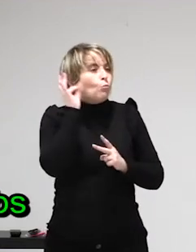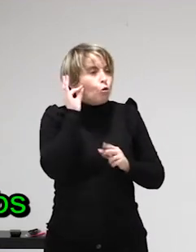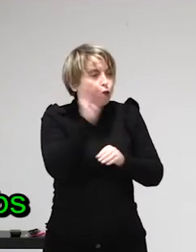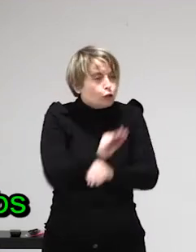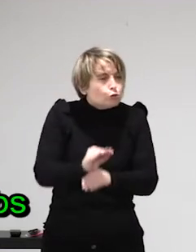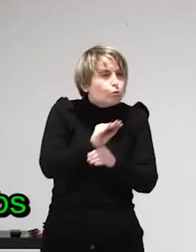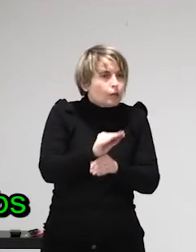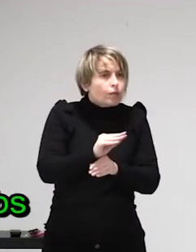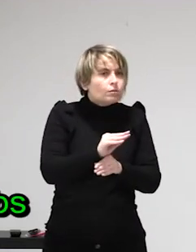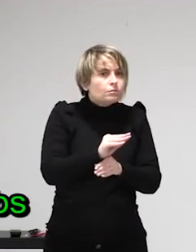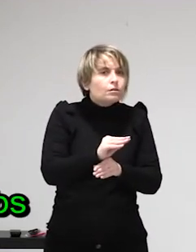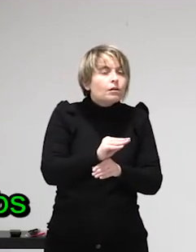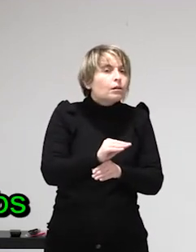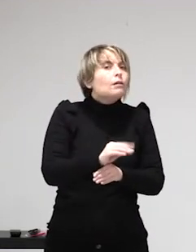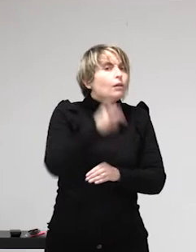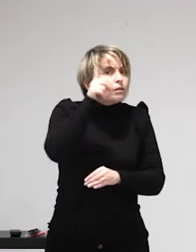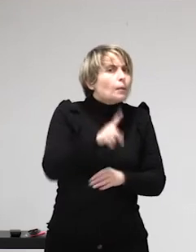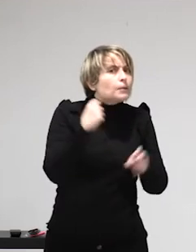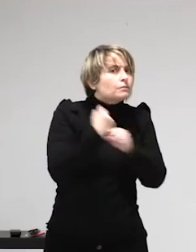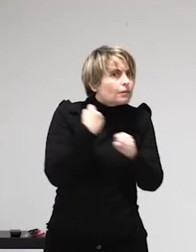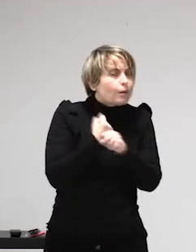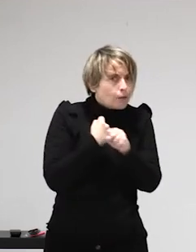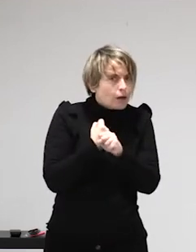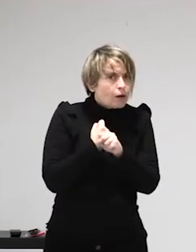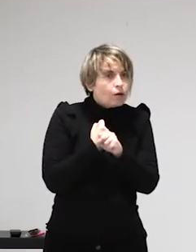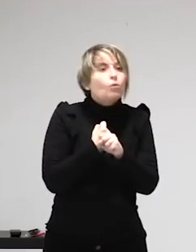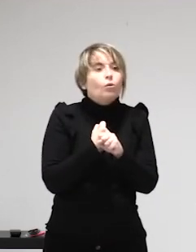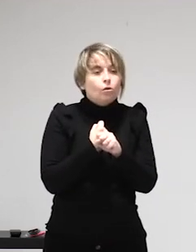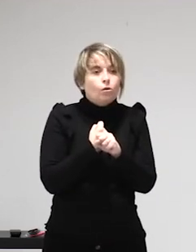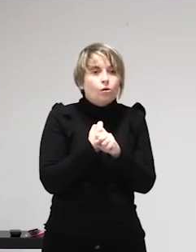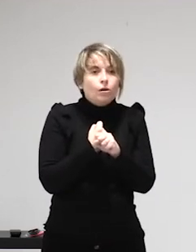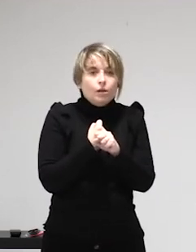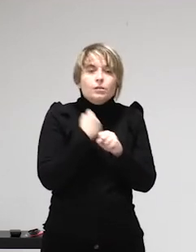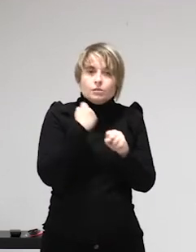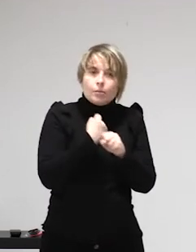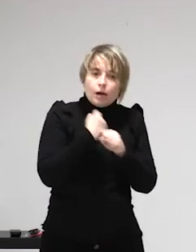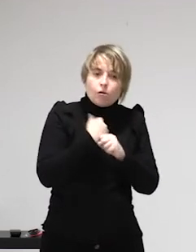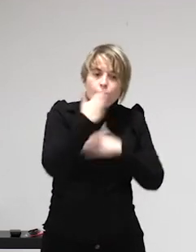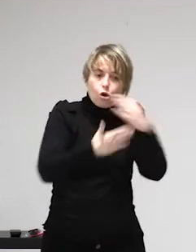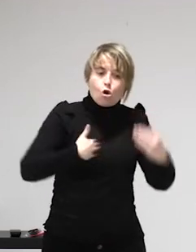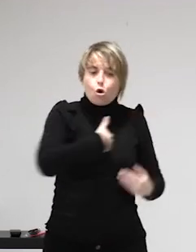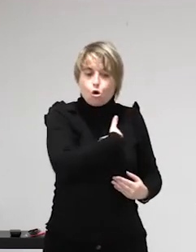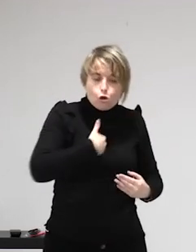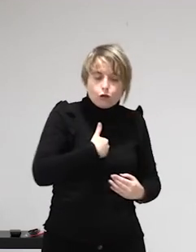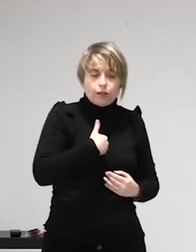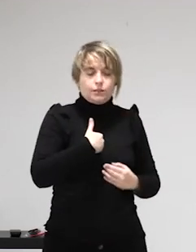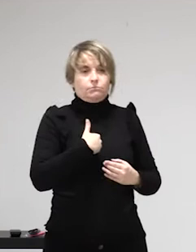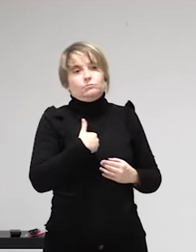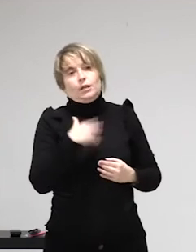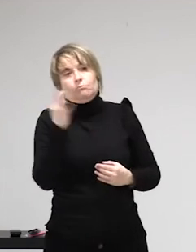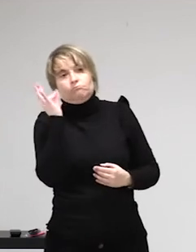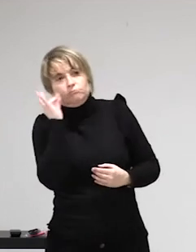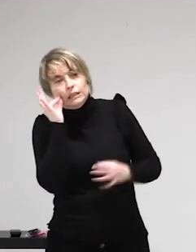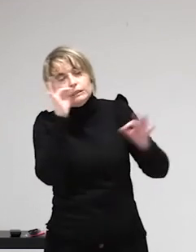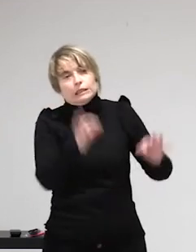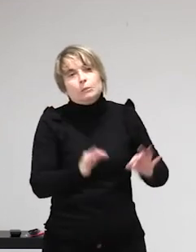suceda en todos los clubs, ni en todos los pisos, pero estas situaciones se dan. Que las obligan a entrar con clientes que no quieren, que les obligan a hacer prácticas que